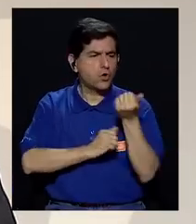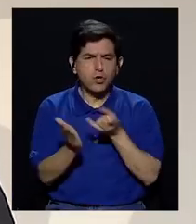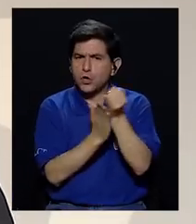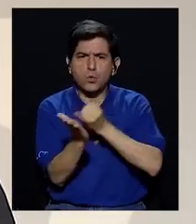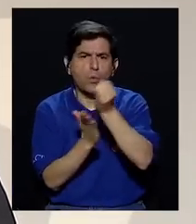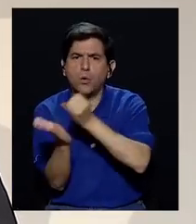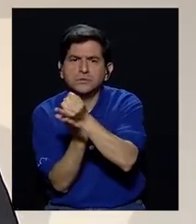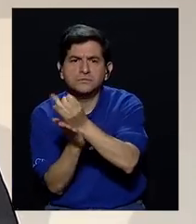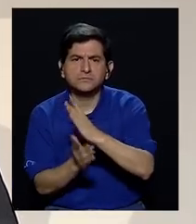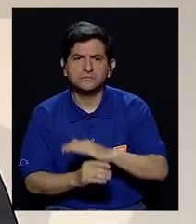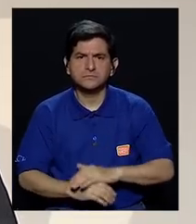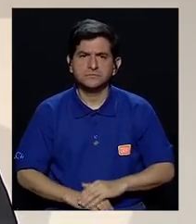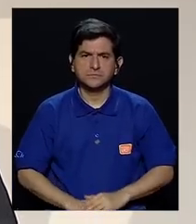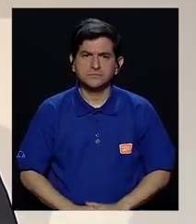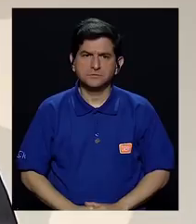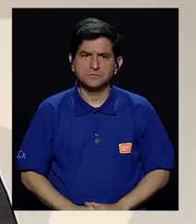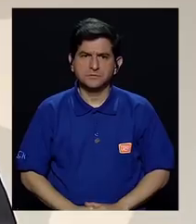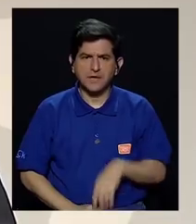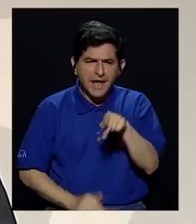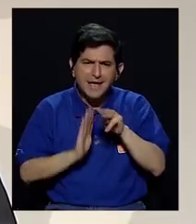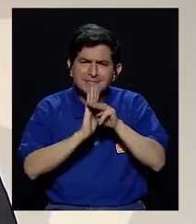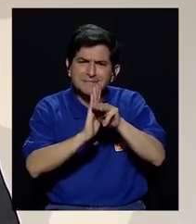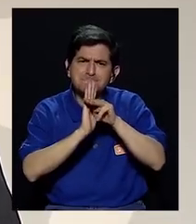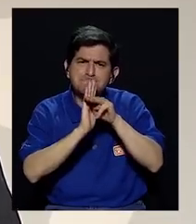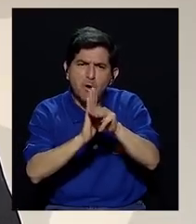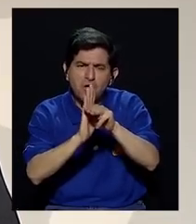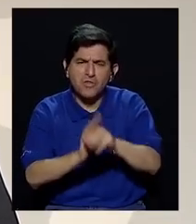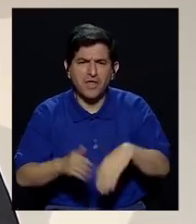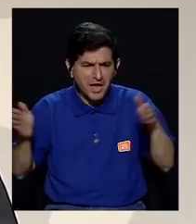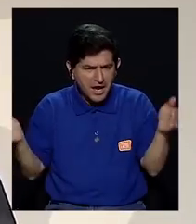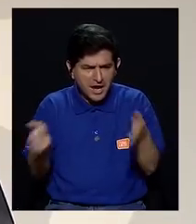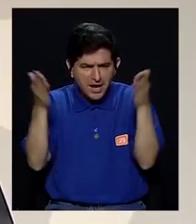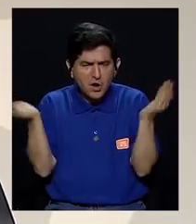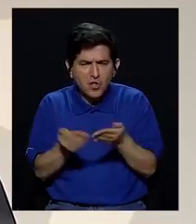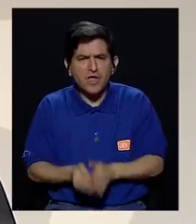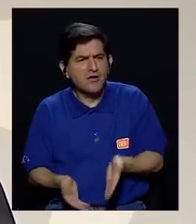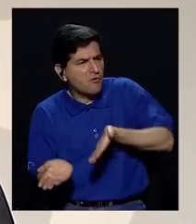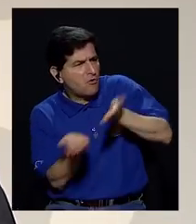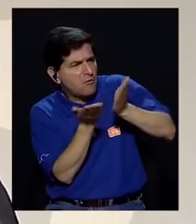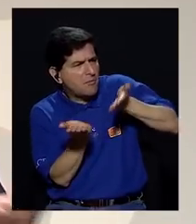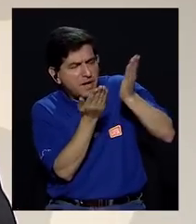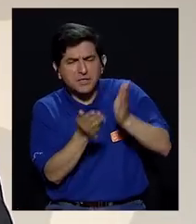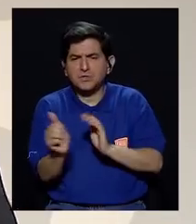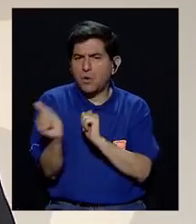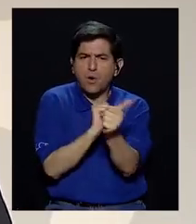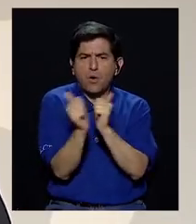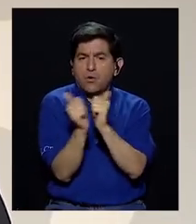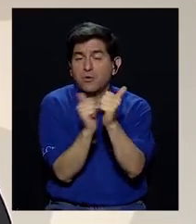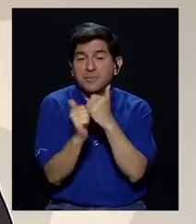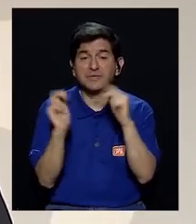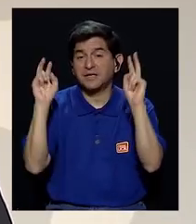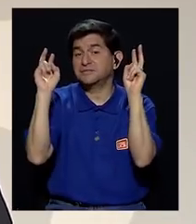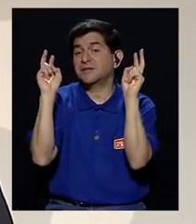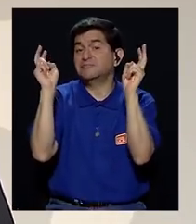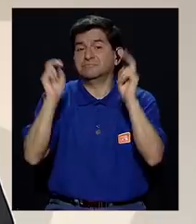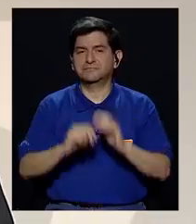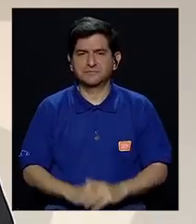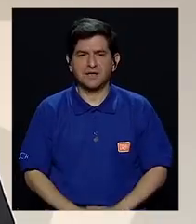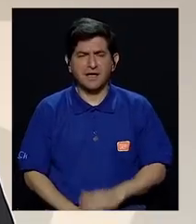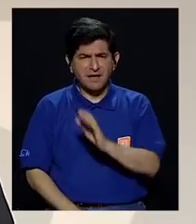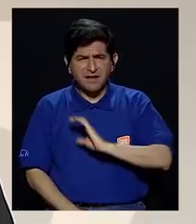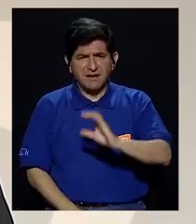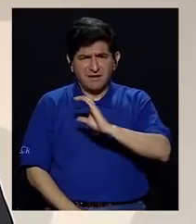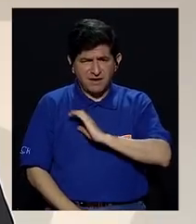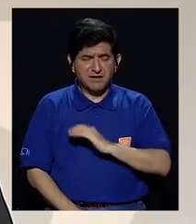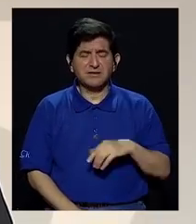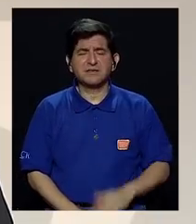investigaciones. ¿Por qué ese modelo de fomento a las exportaciones o el modelo de competitividad, que se suele llamar, ya ha